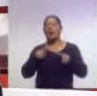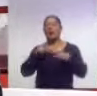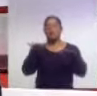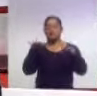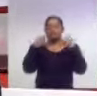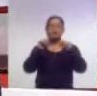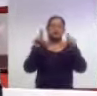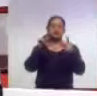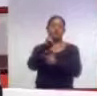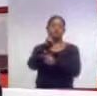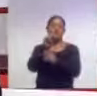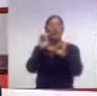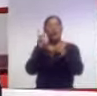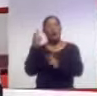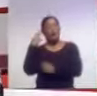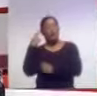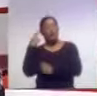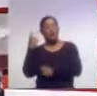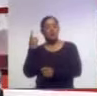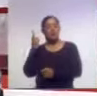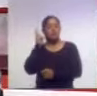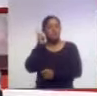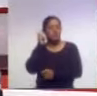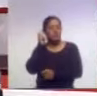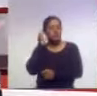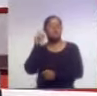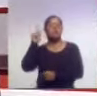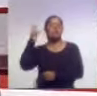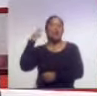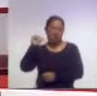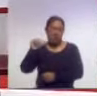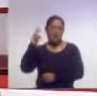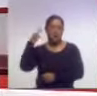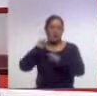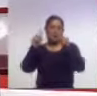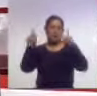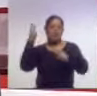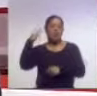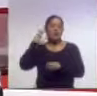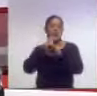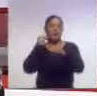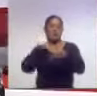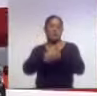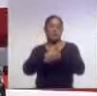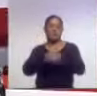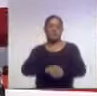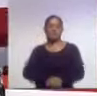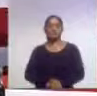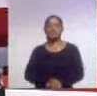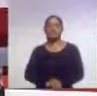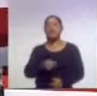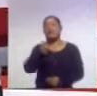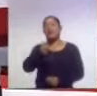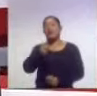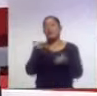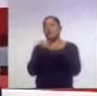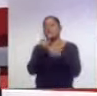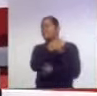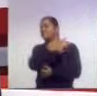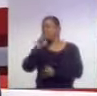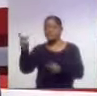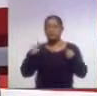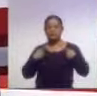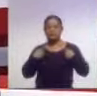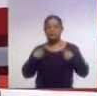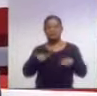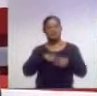Tlaxcala Televisión o nos van escuchando a través de Radio Altiplano, Radio Tlaxcala y Radio Calpulalpan. Saludo también a todo el mundo que nos